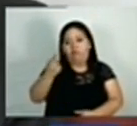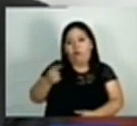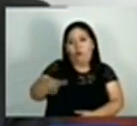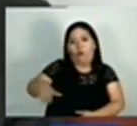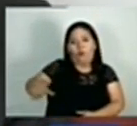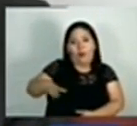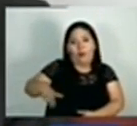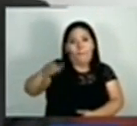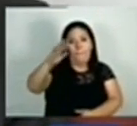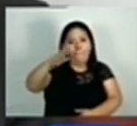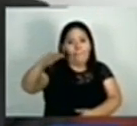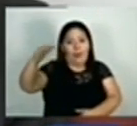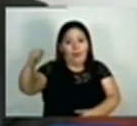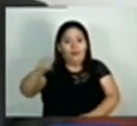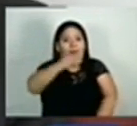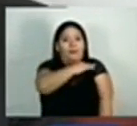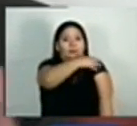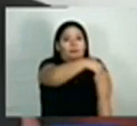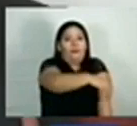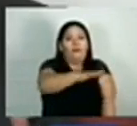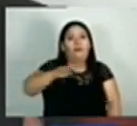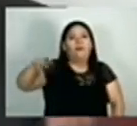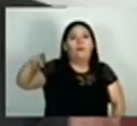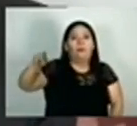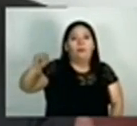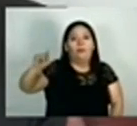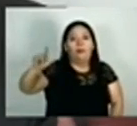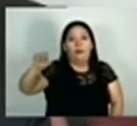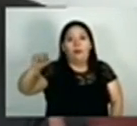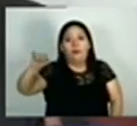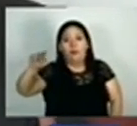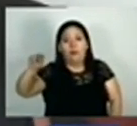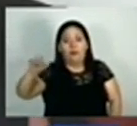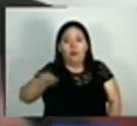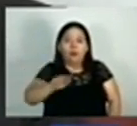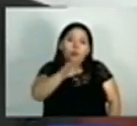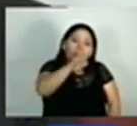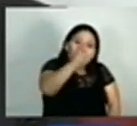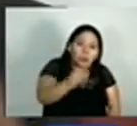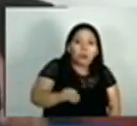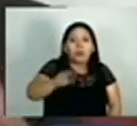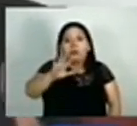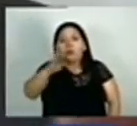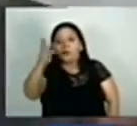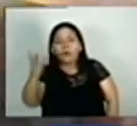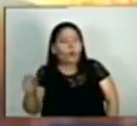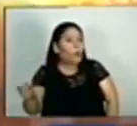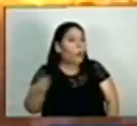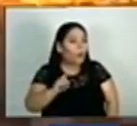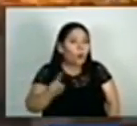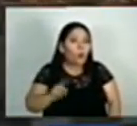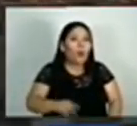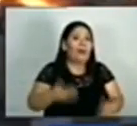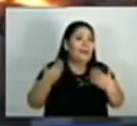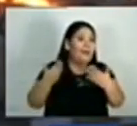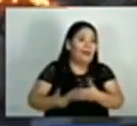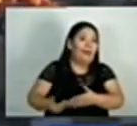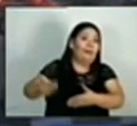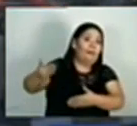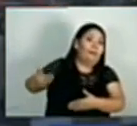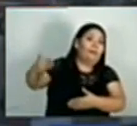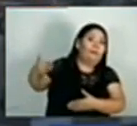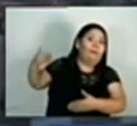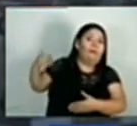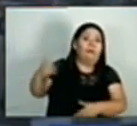Palestina, no hay que verlo solo en este contexto de 4 o 5 días. Hay que verlo en un contexto de 75 años de ocupación,